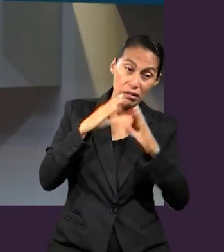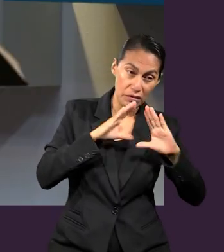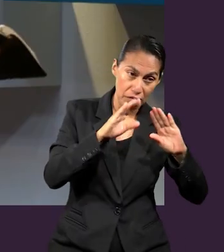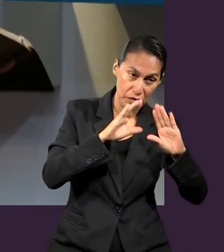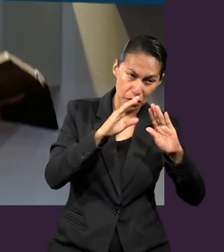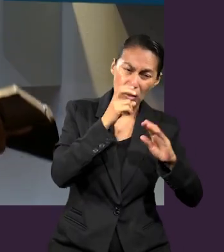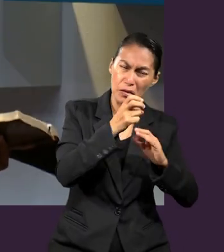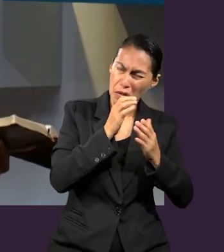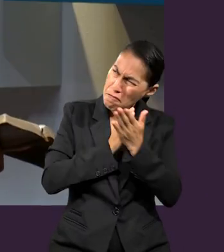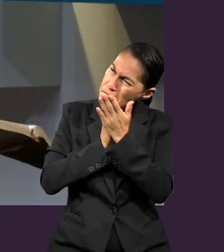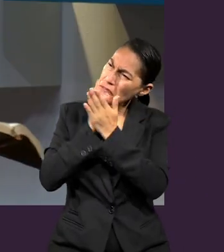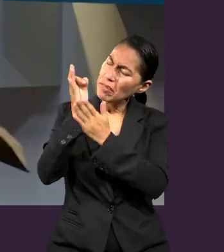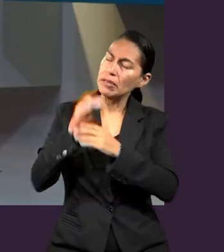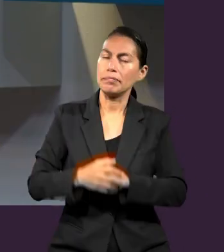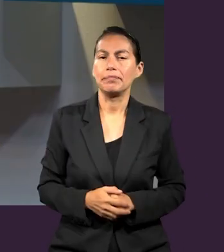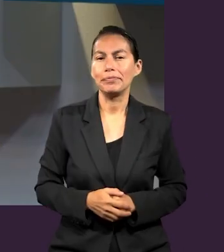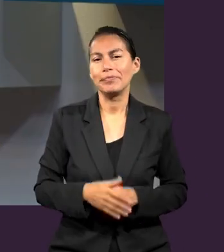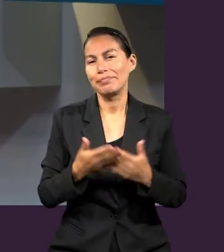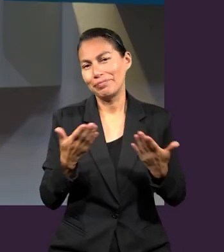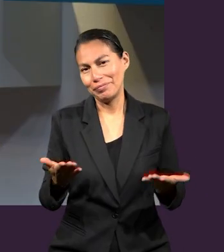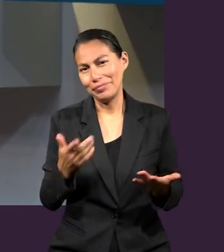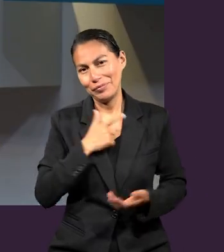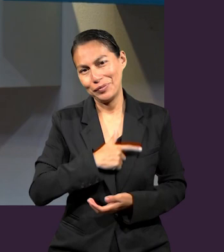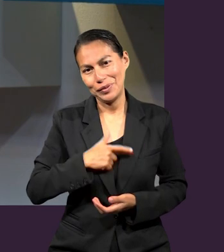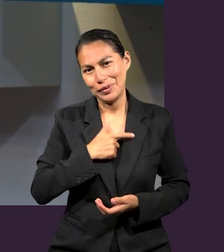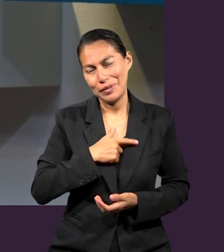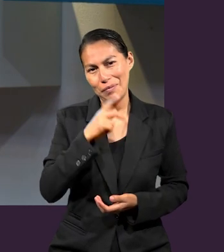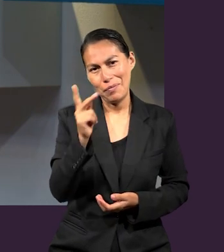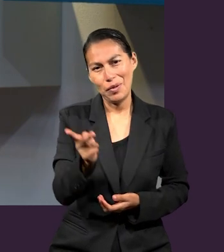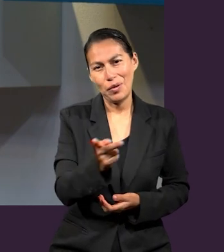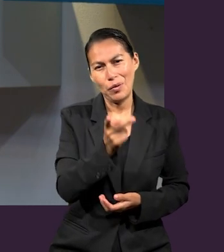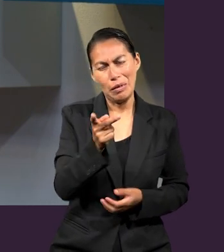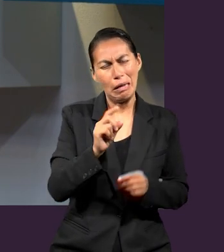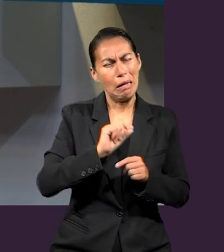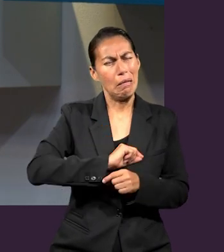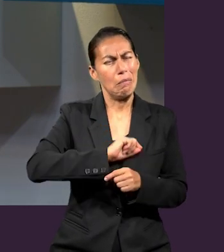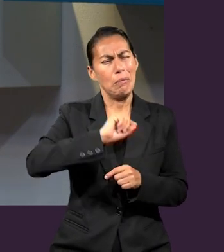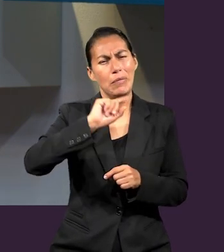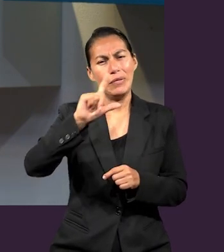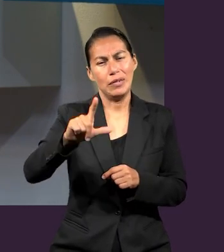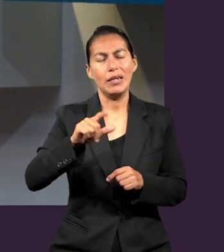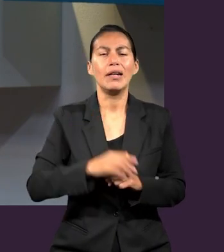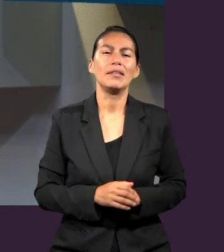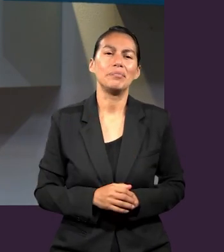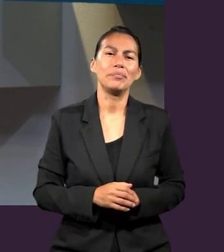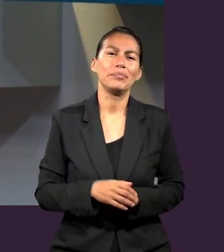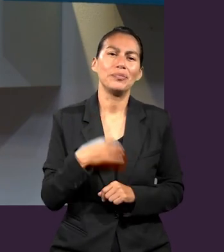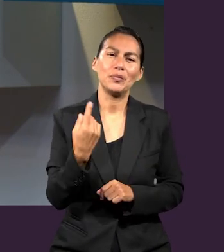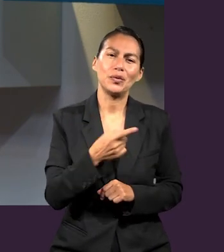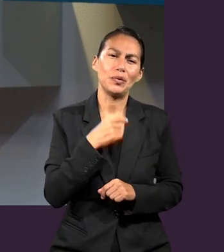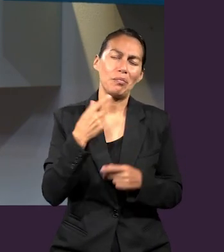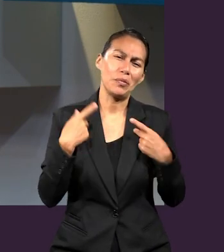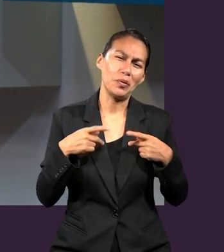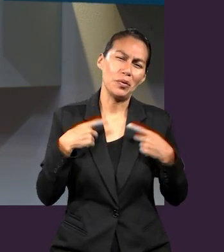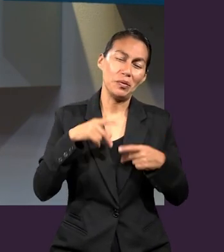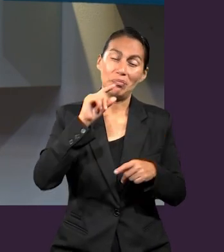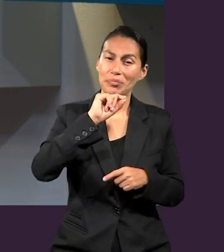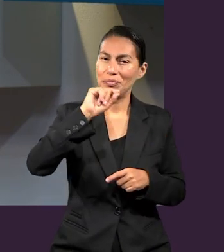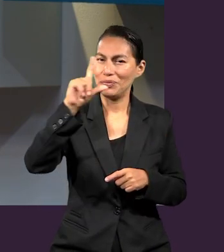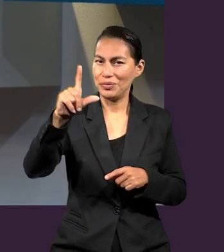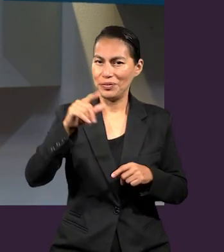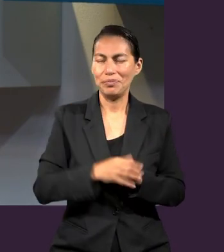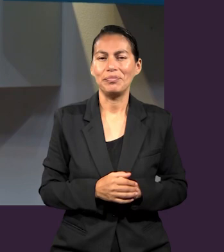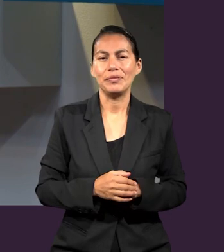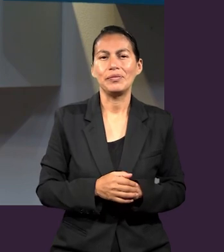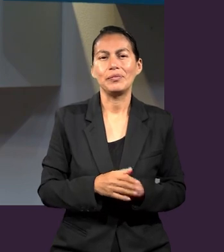Antes de continuar, me gustaría hacerle una pregunta muy especial a nuestro experto. Y la